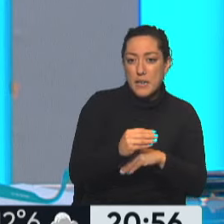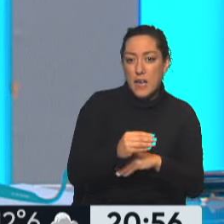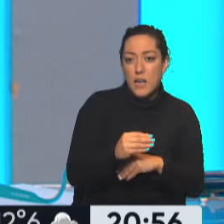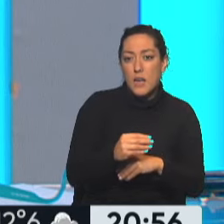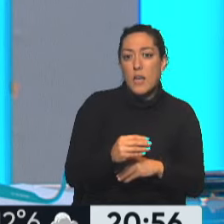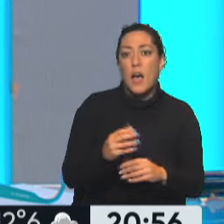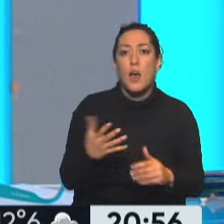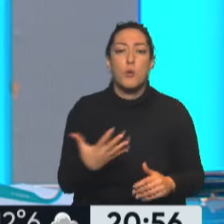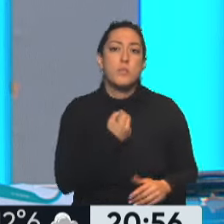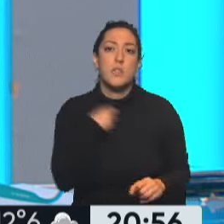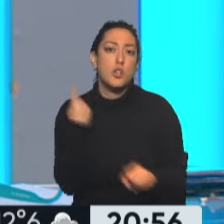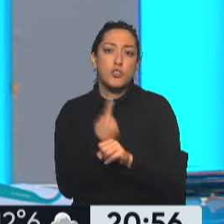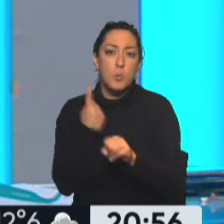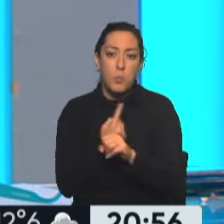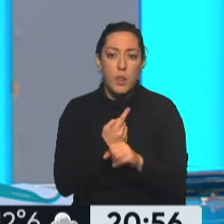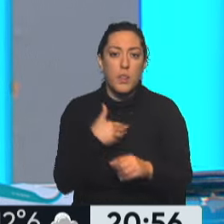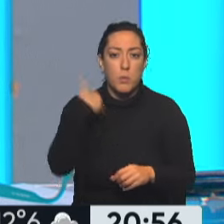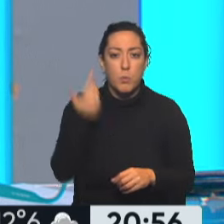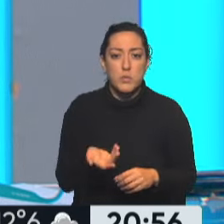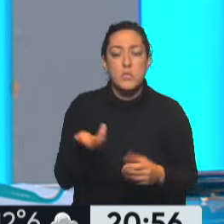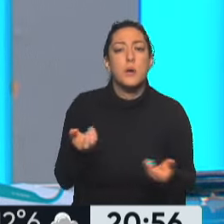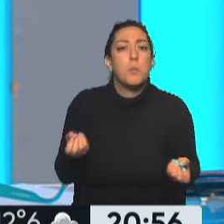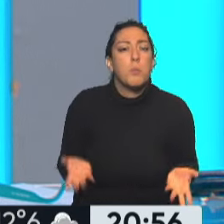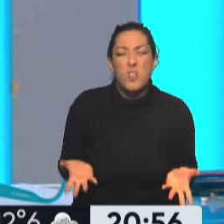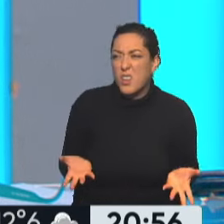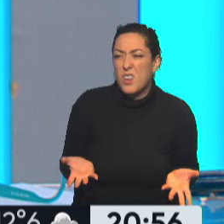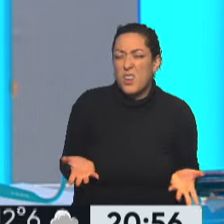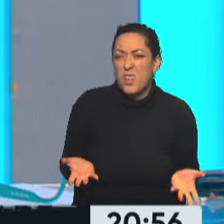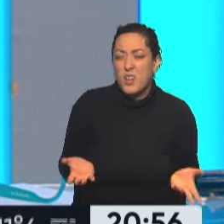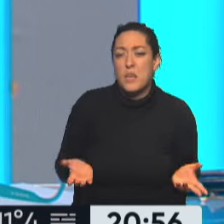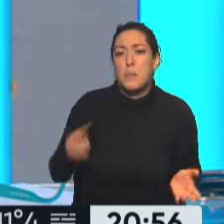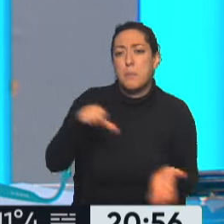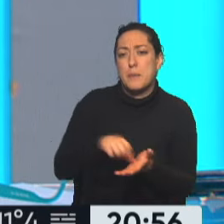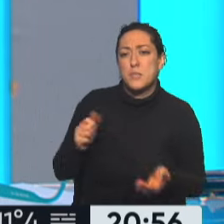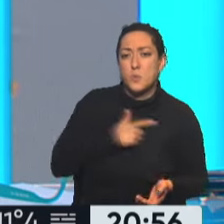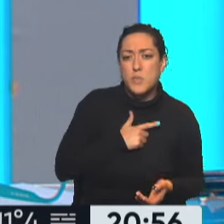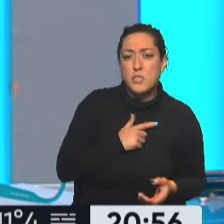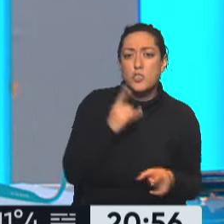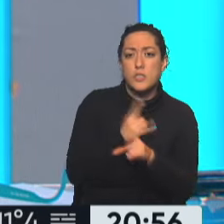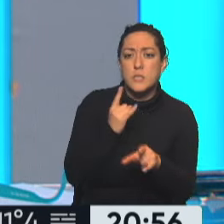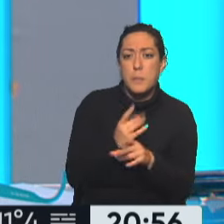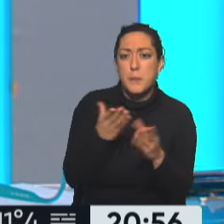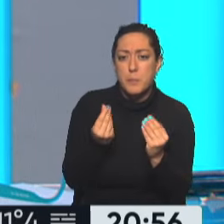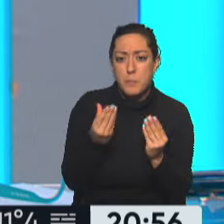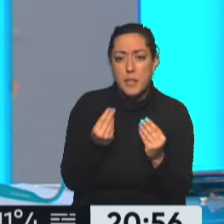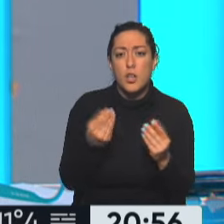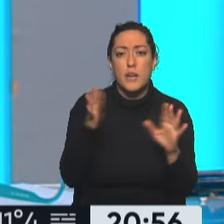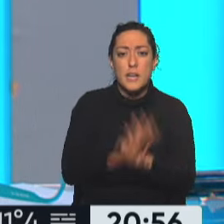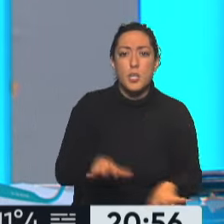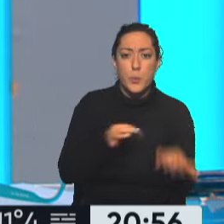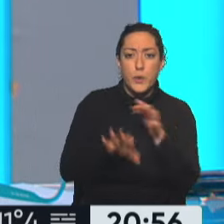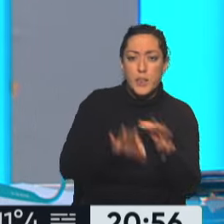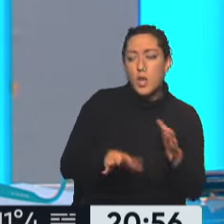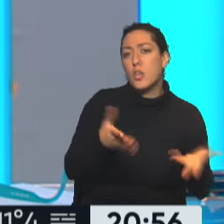puede ser después el adoptante. qué? Porque tienen siempre, en nuestro país siempre hubo un enorme temor a la venta de niños, al